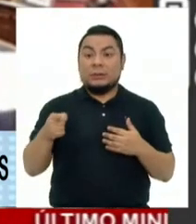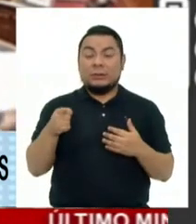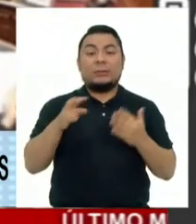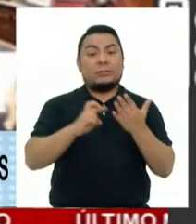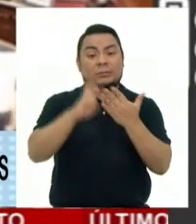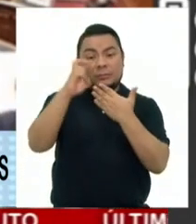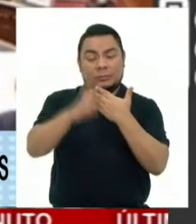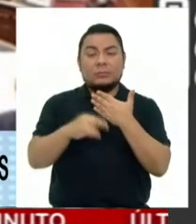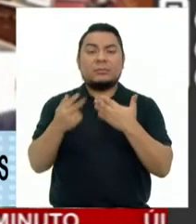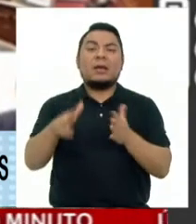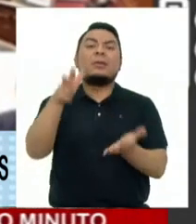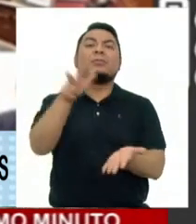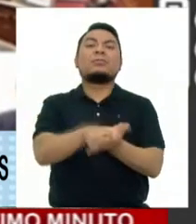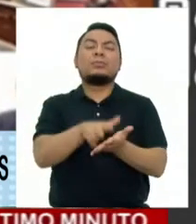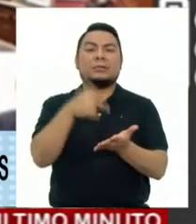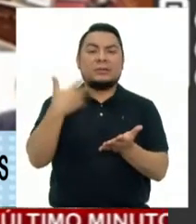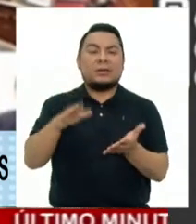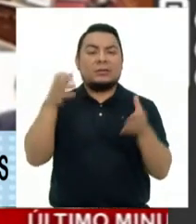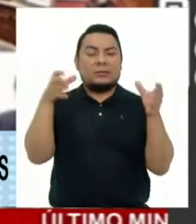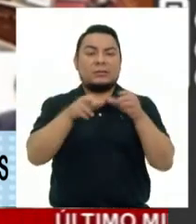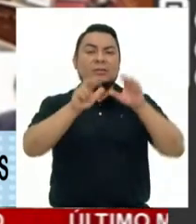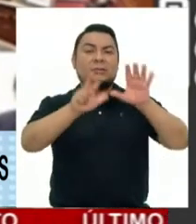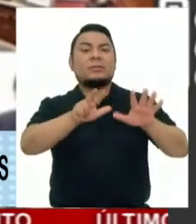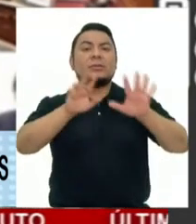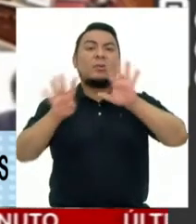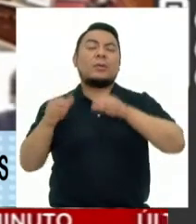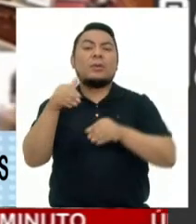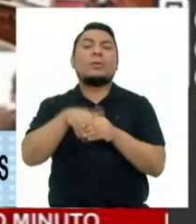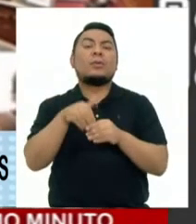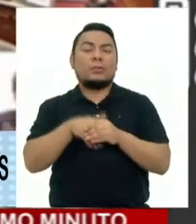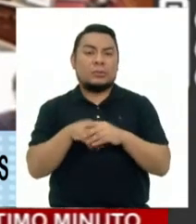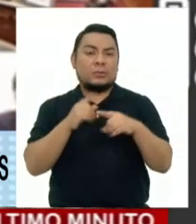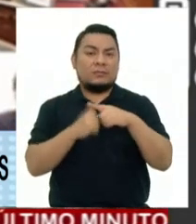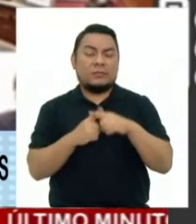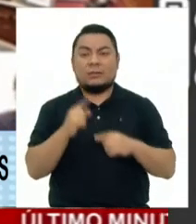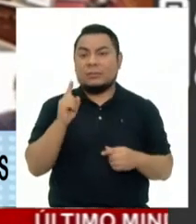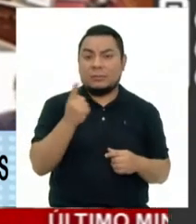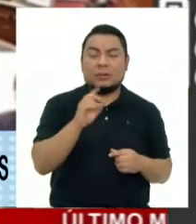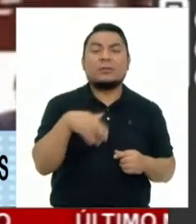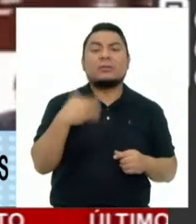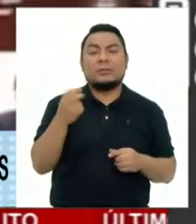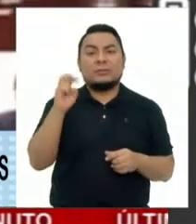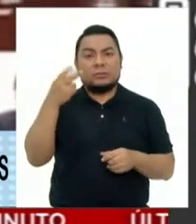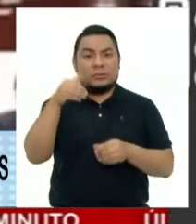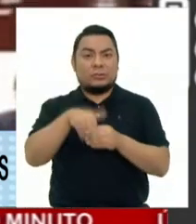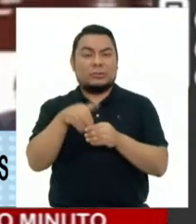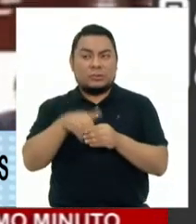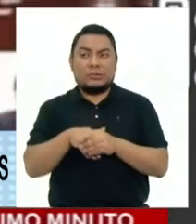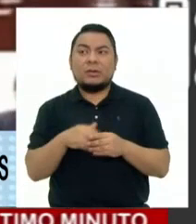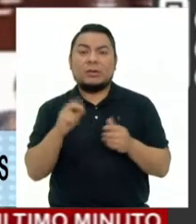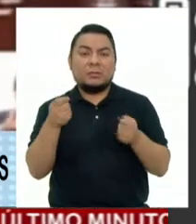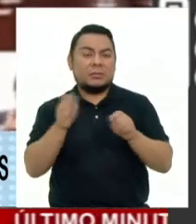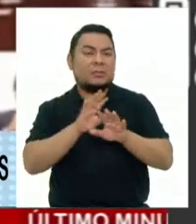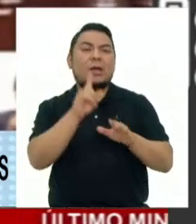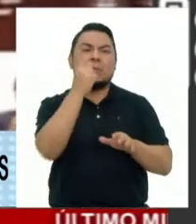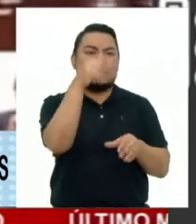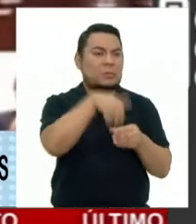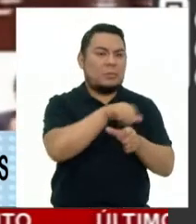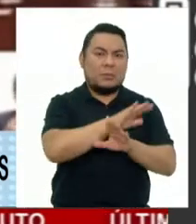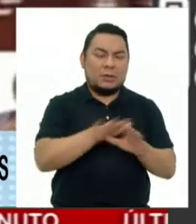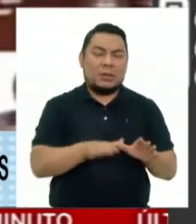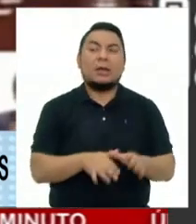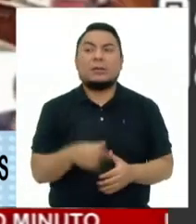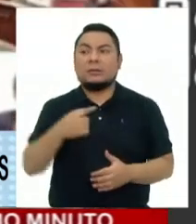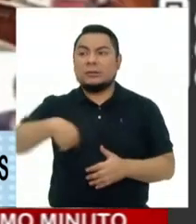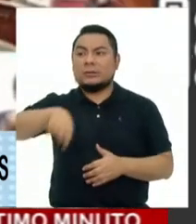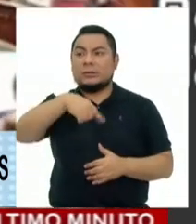proyecto ha sido aprobado entonces con 89 votos a favor en primera y se ha exonerado de la segunda votación. intención